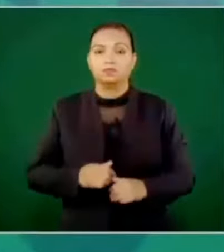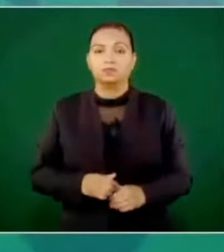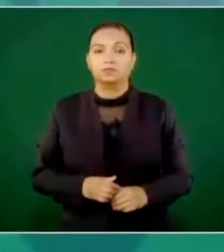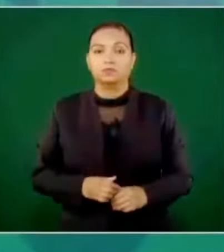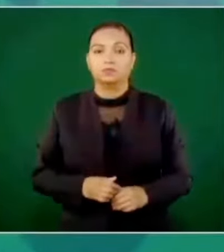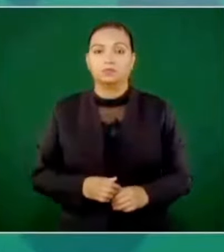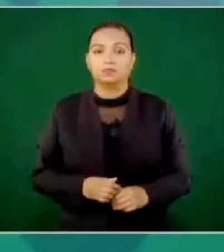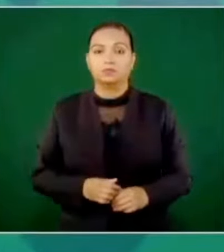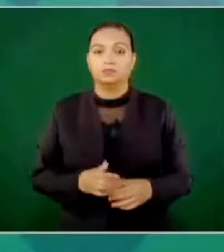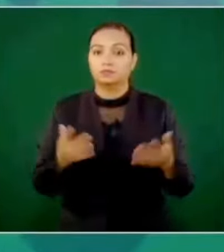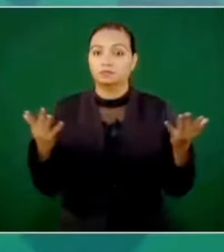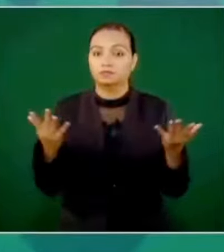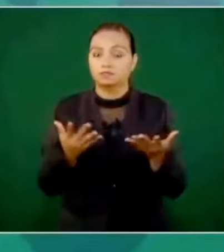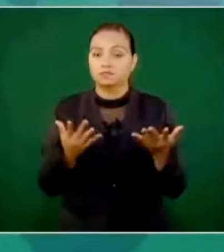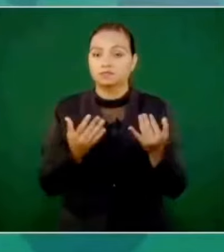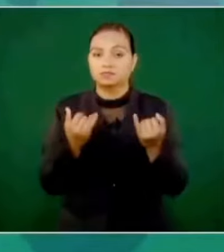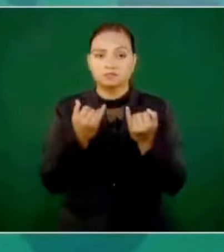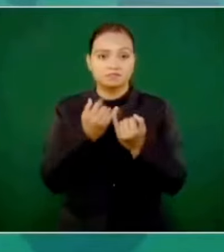se llevó a cabo.